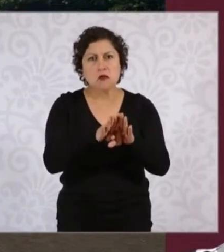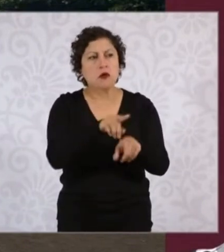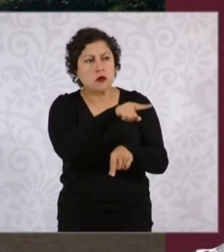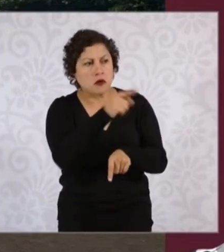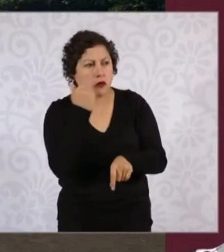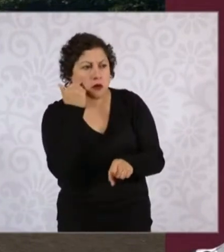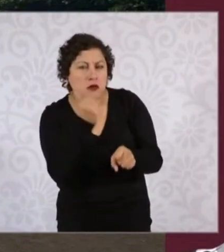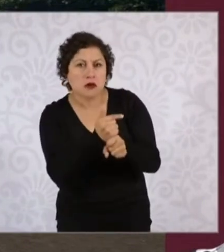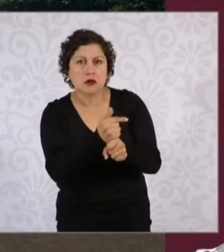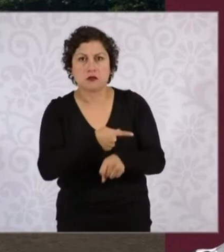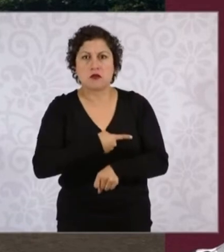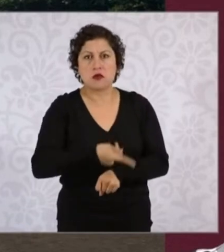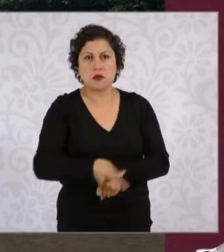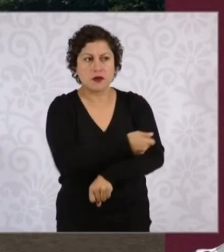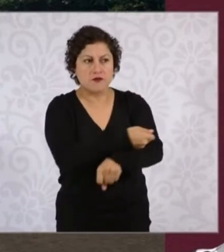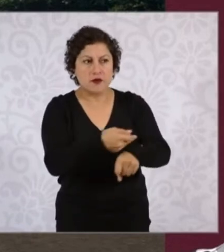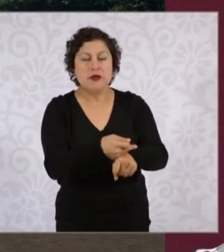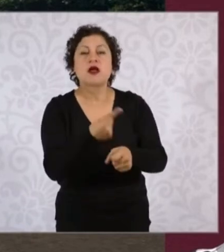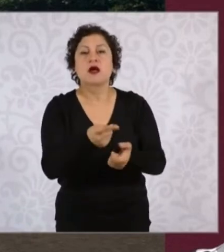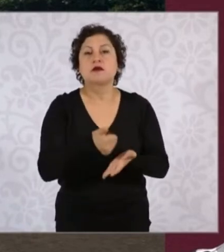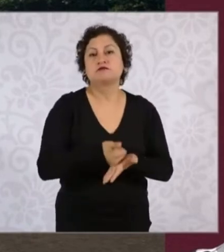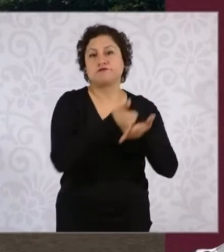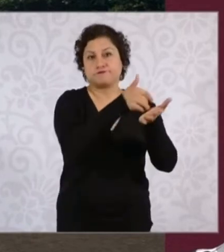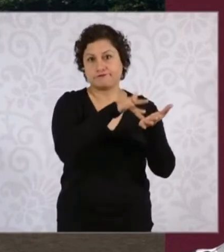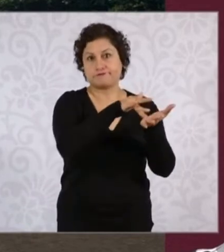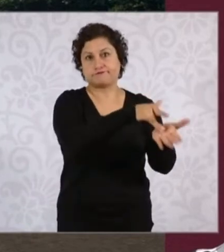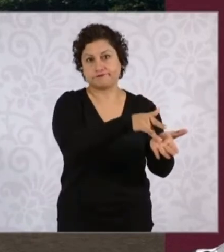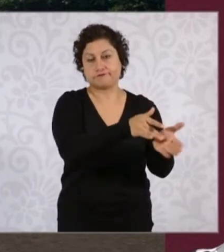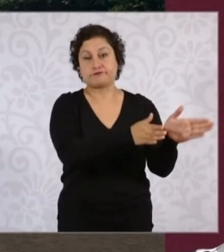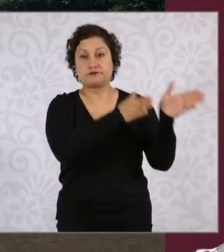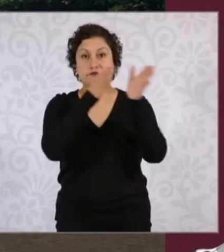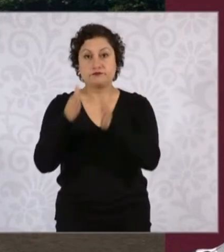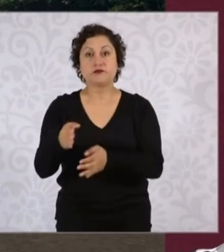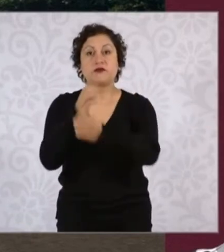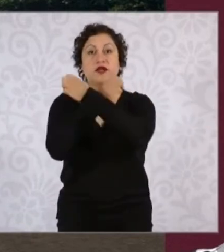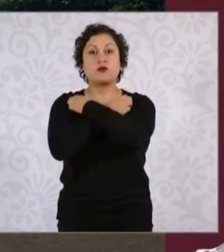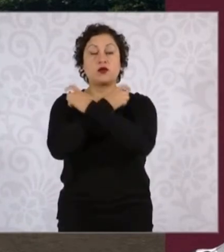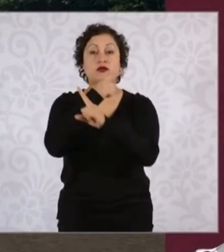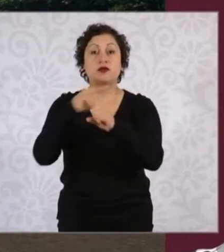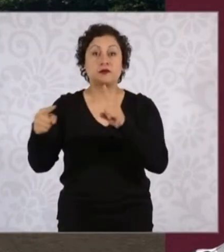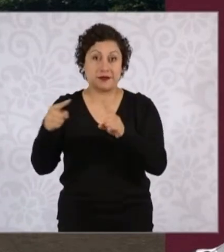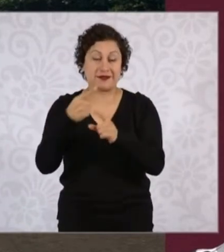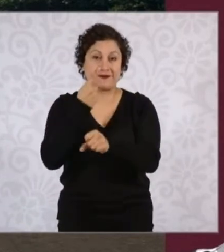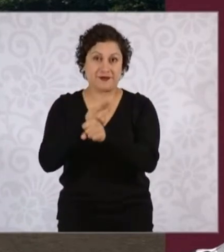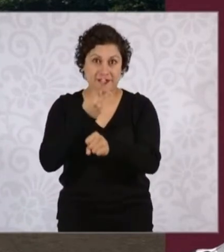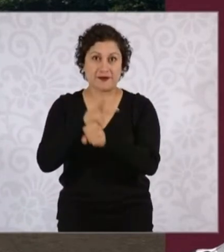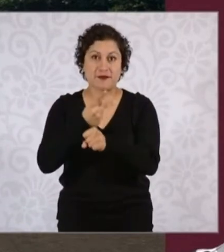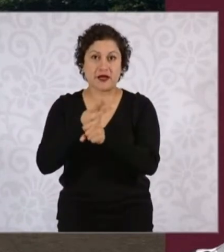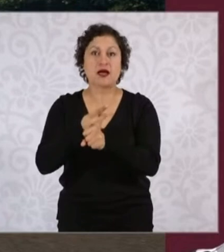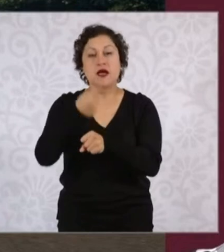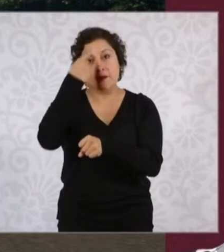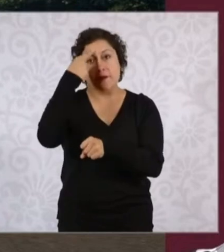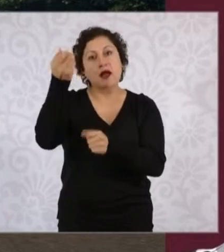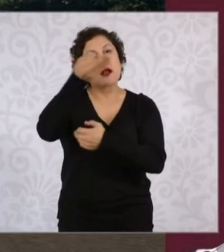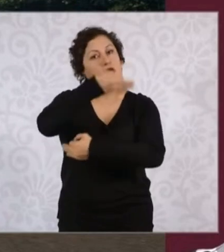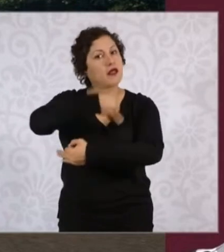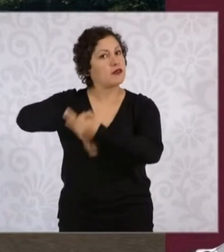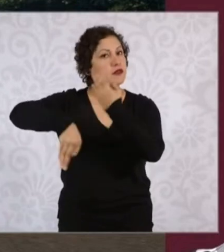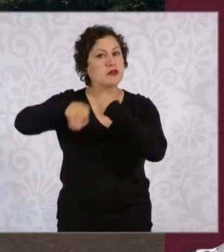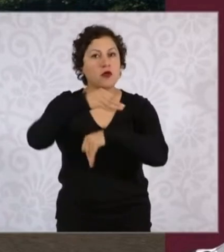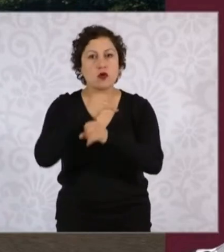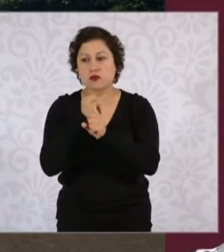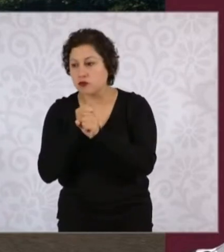de pobreza. En educación media superior fue una beca universal para todas y todos los